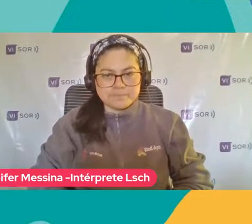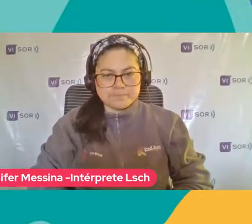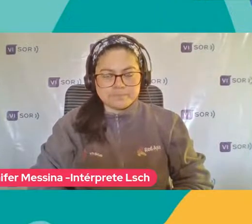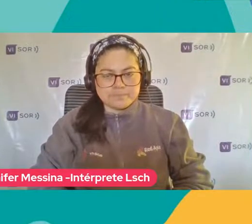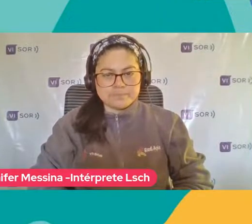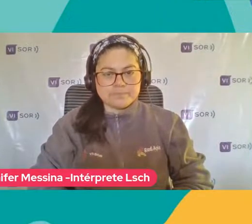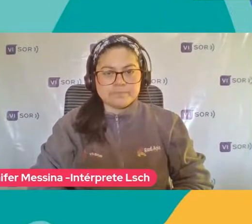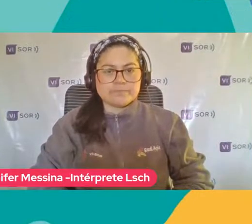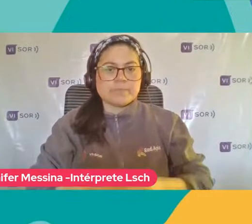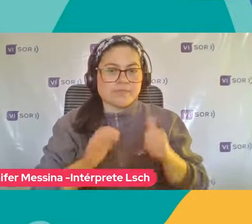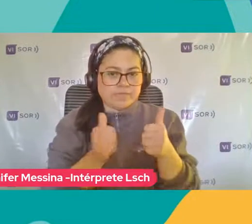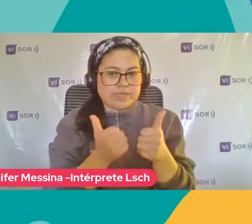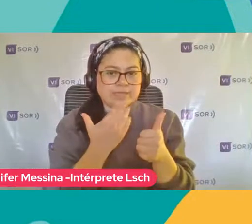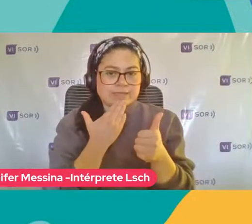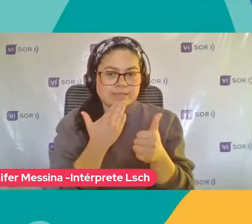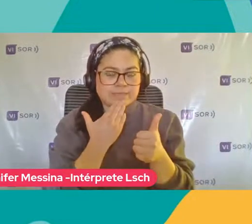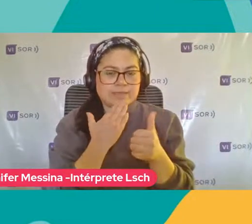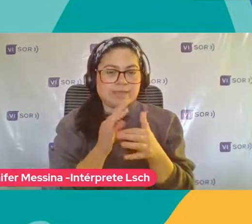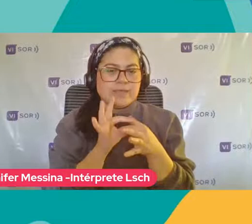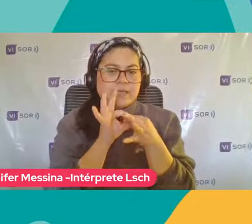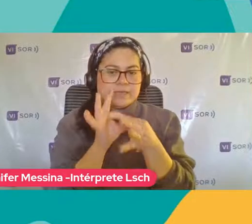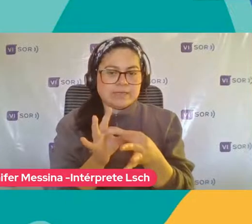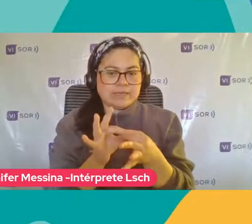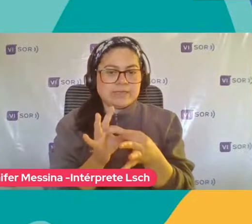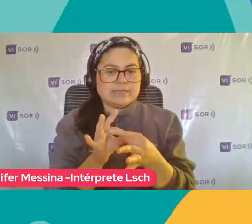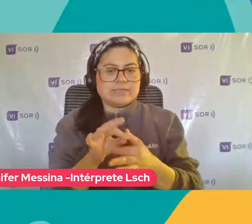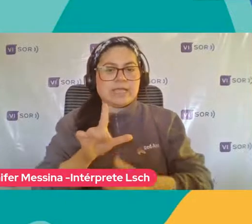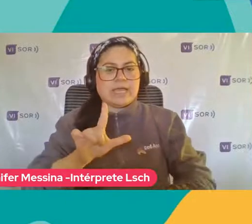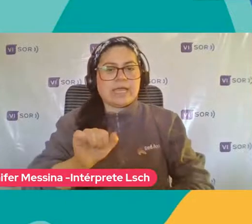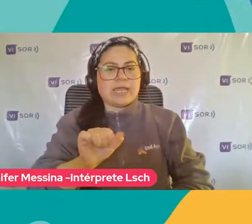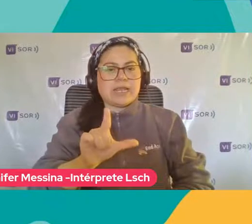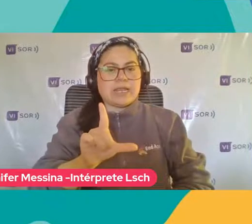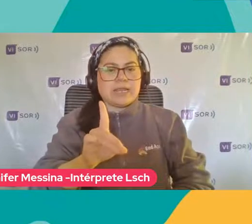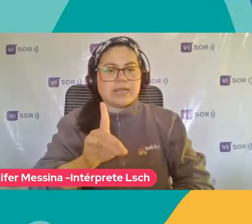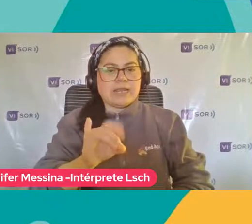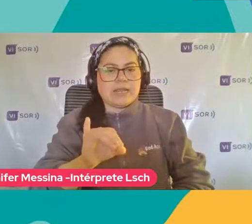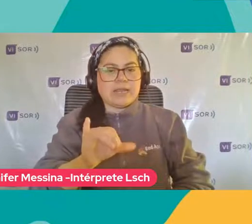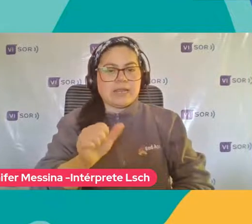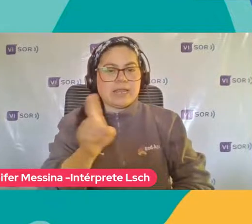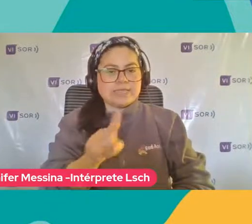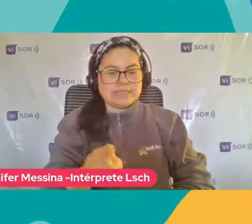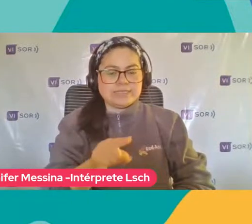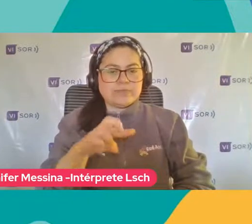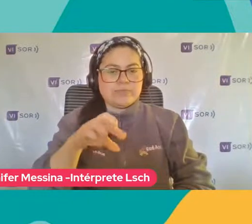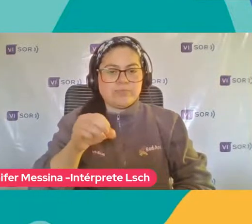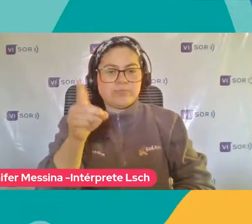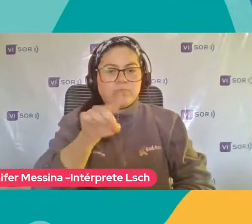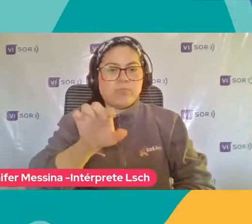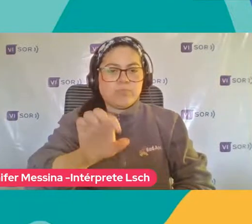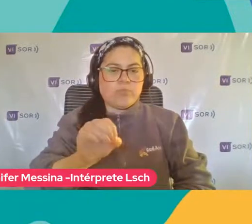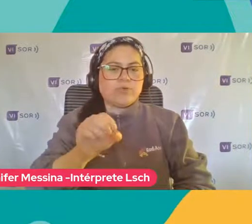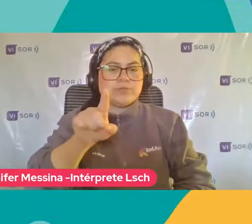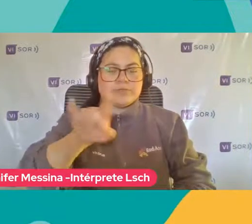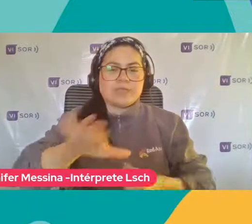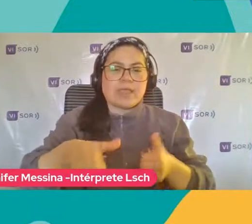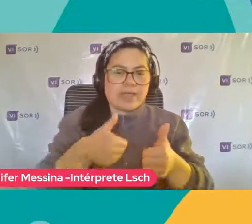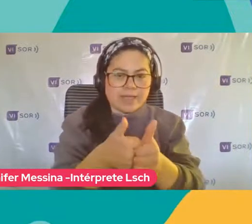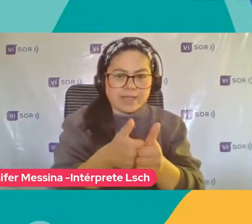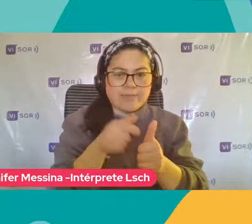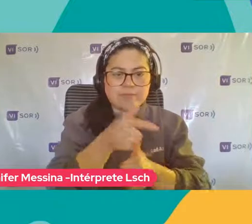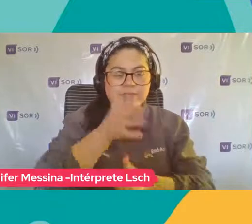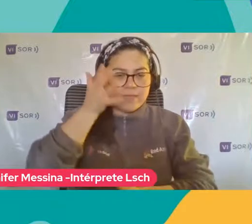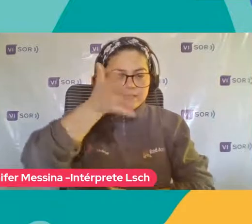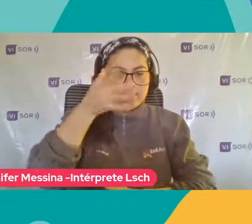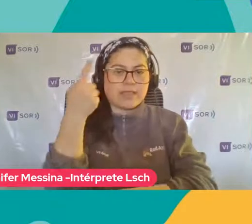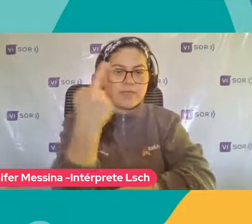Bien, agradecemos Por supuesto También A LADIS Pozo Que ha estado Con nosotros Acompañándonos En esta jornada Y le habíamos Dicho a ustedes